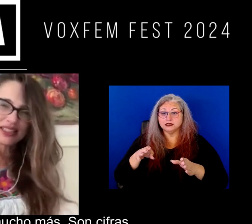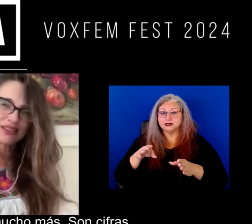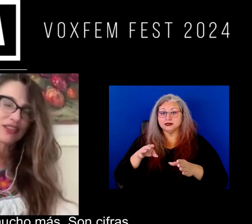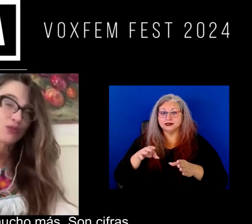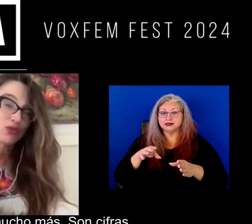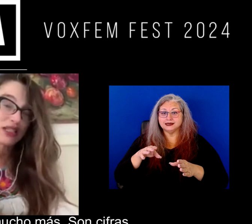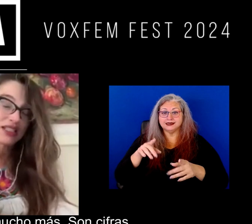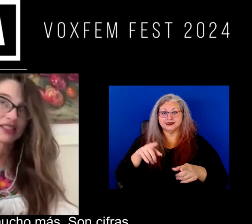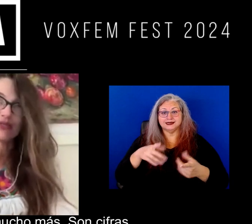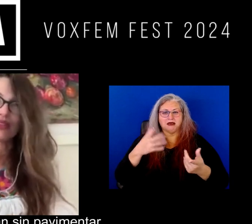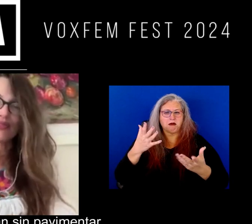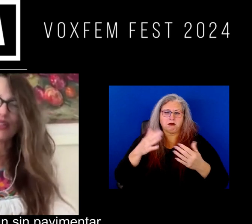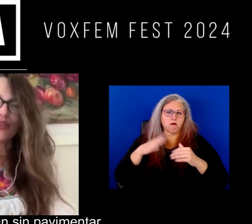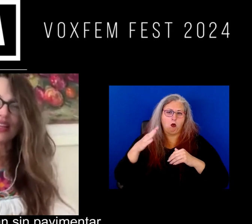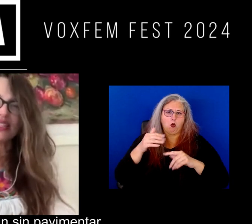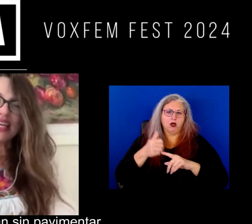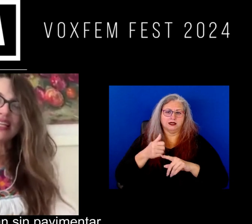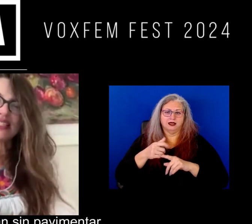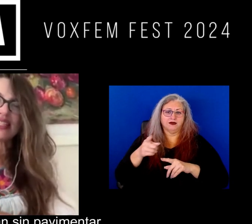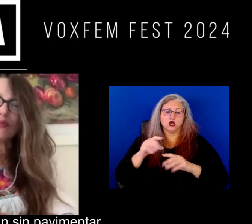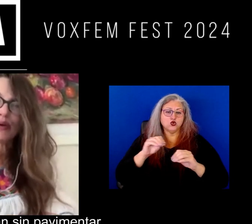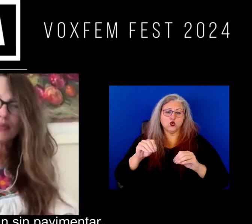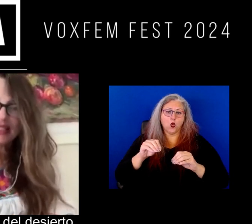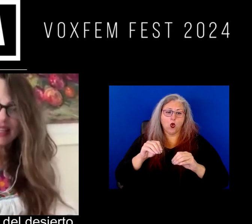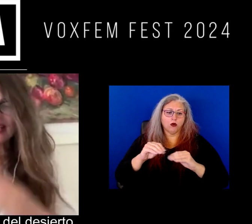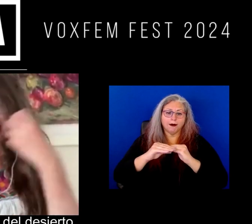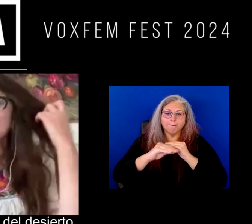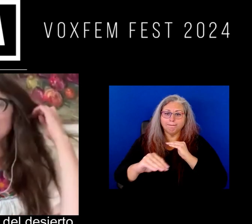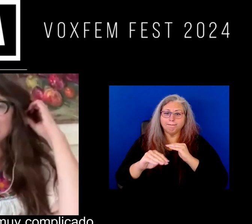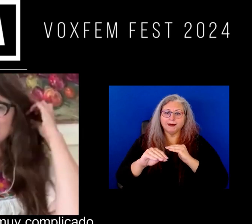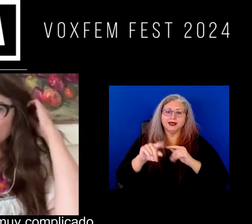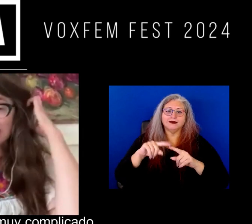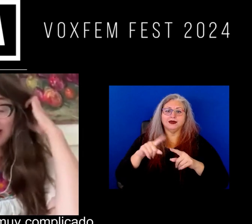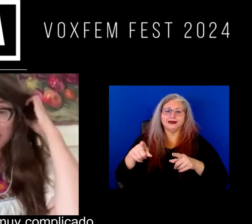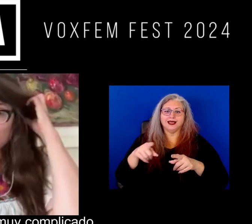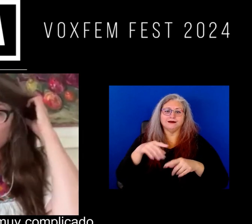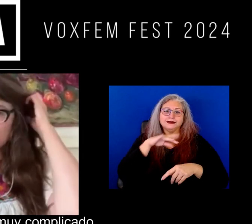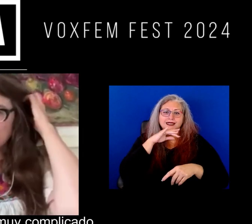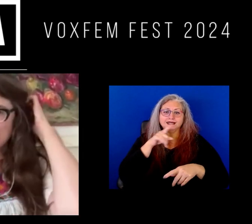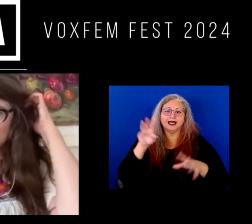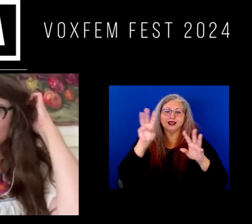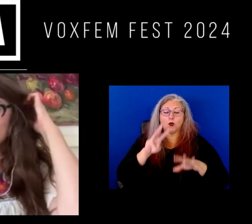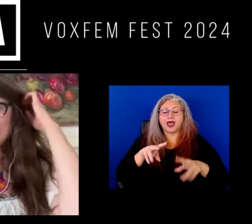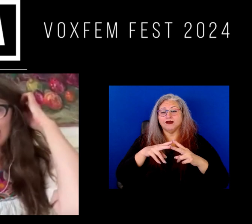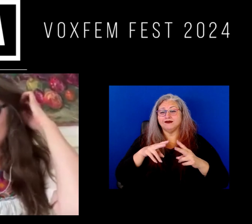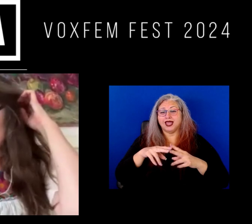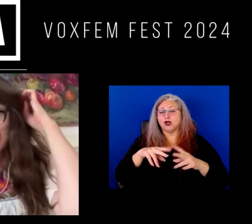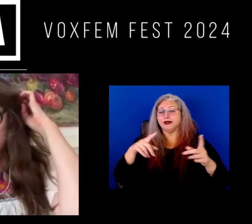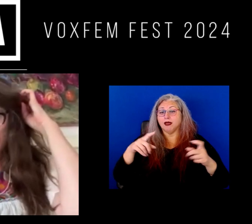calles yo creo que es mucho más son cifras oficiales están sin pavimentar es arena del desierto el clima es muy complicado